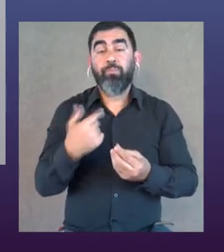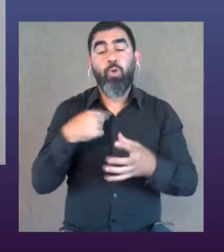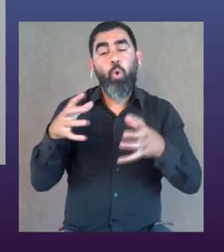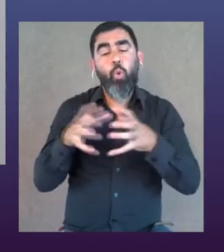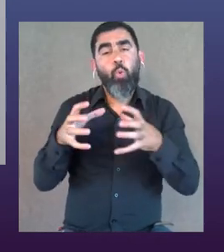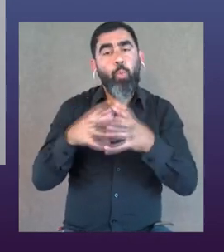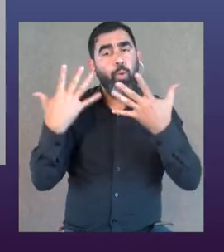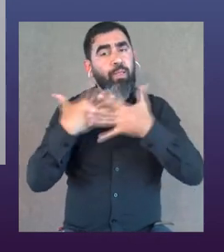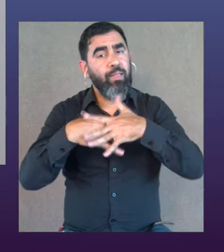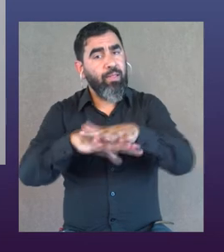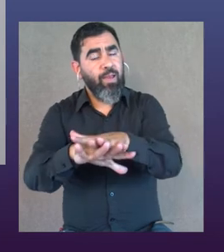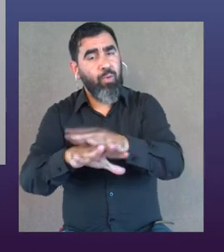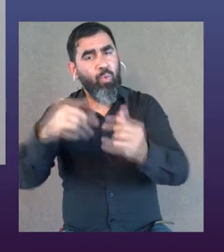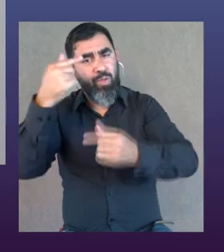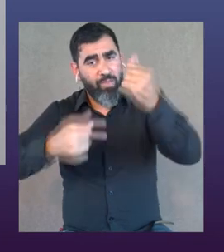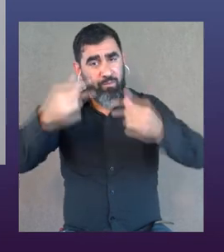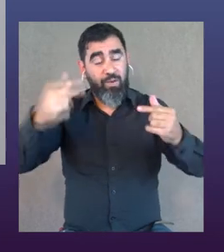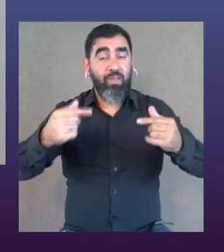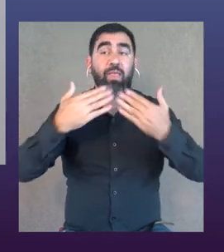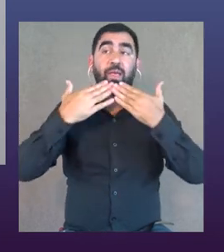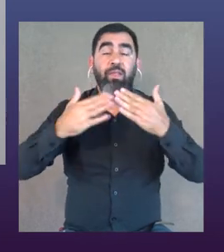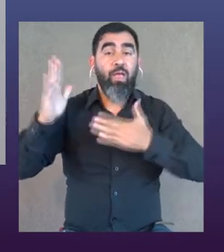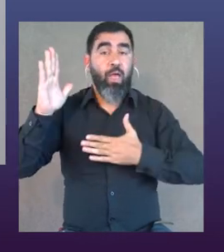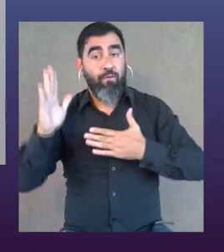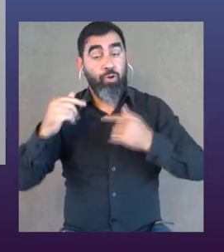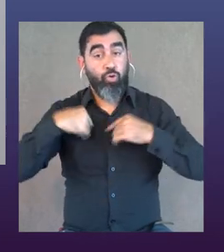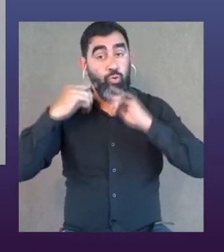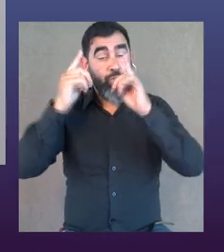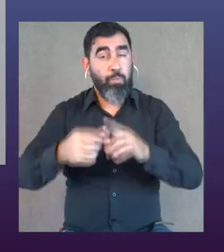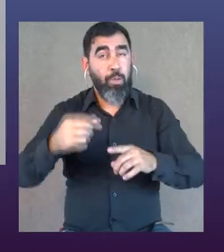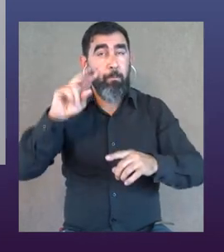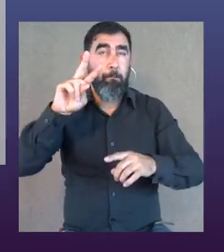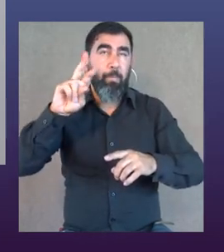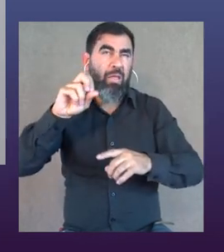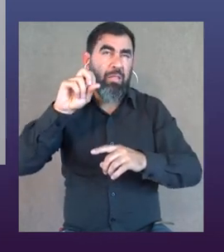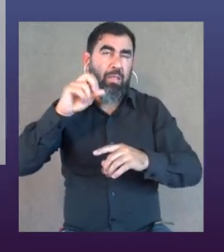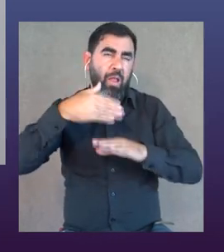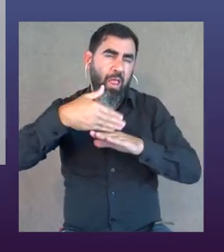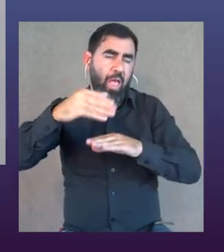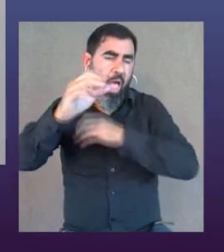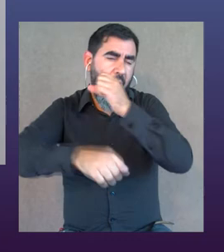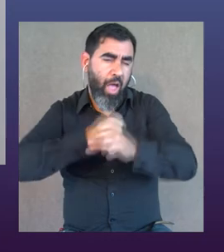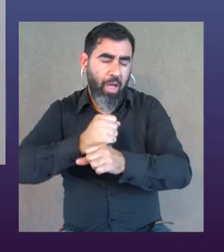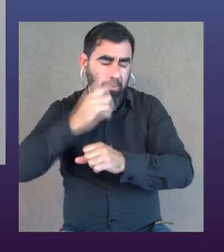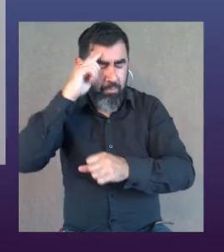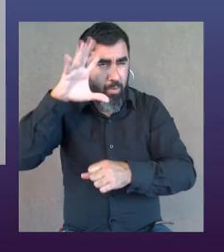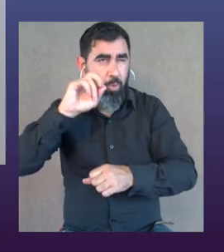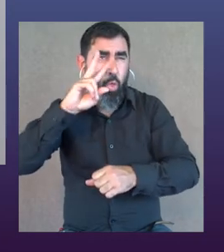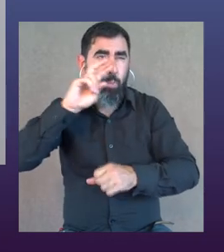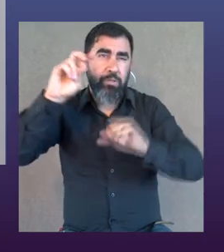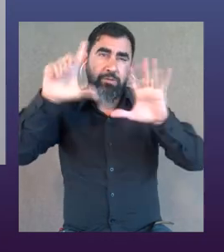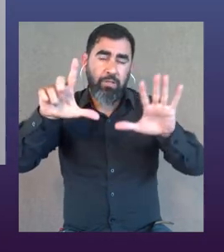yo me acerqué a los grupos integrados y diversos a través de la danza, yo también tendría 25 años, fue en,